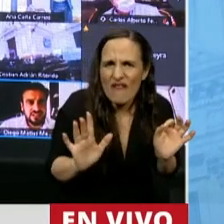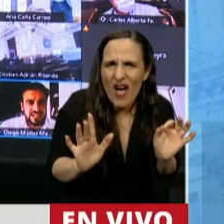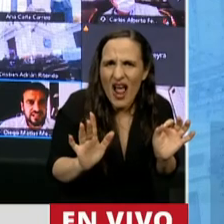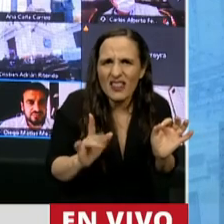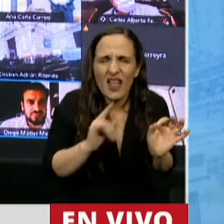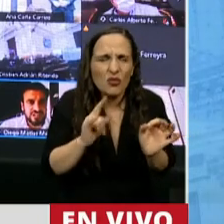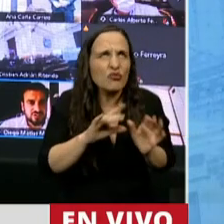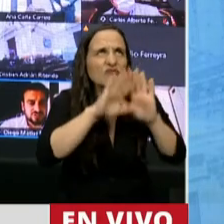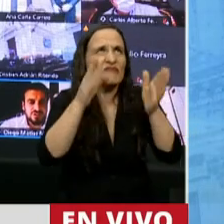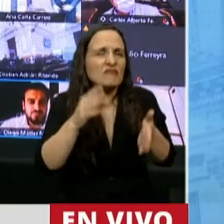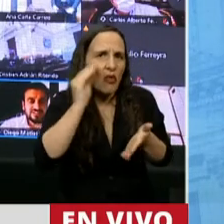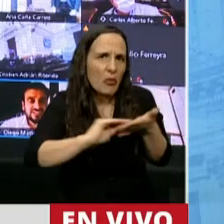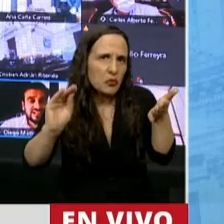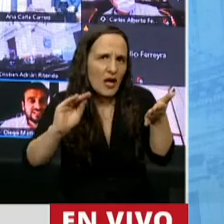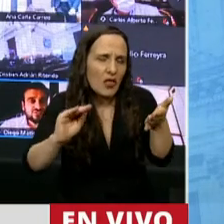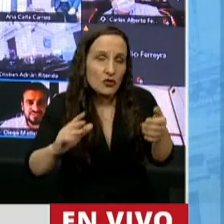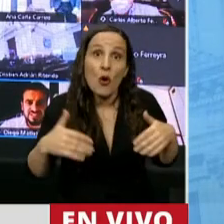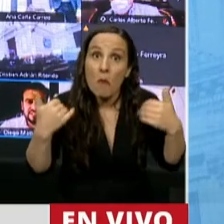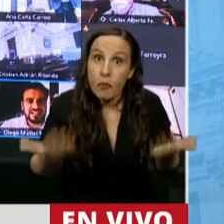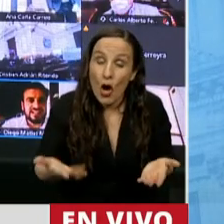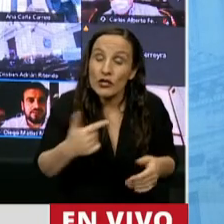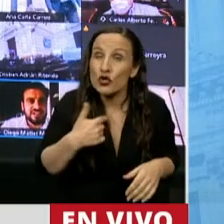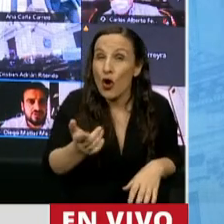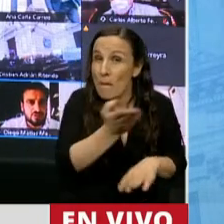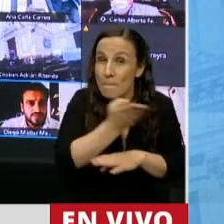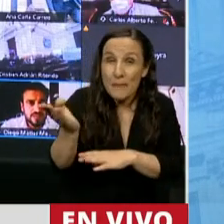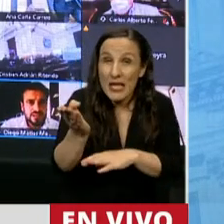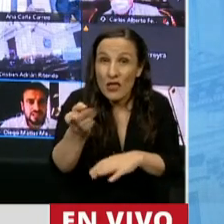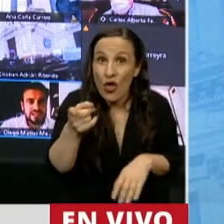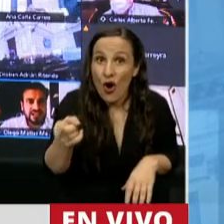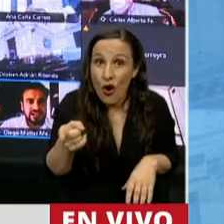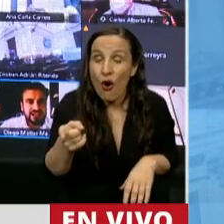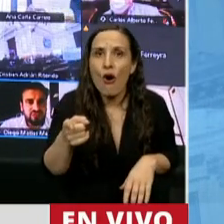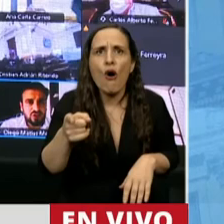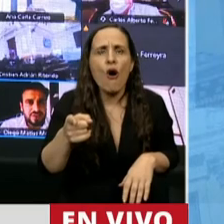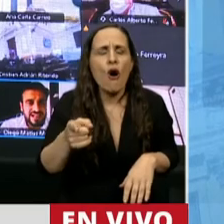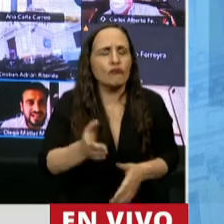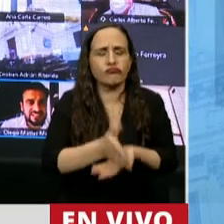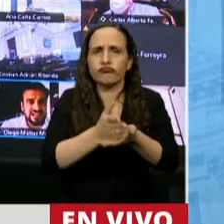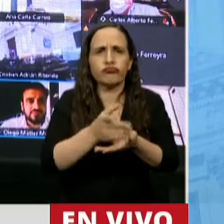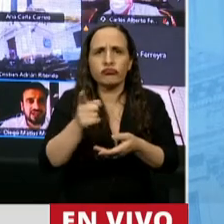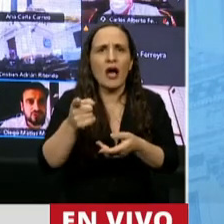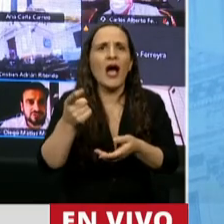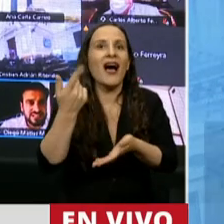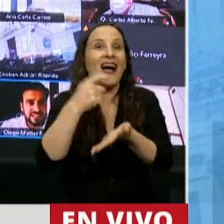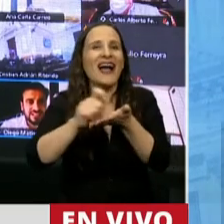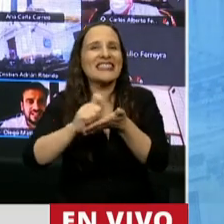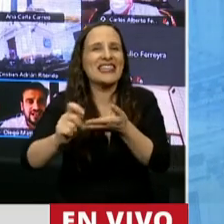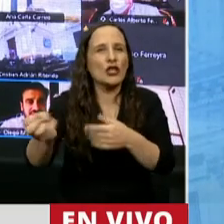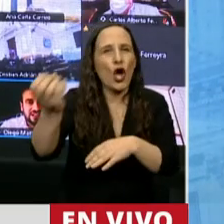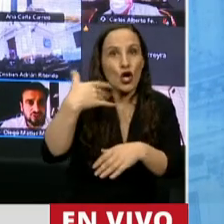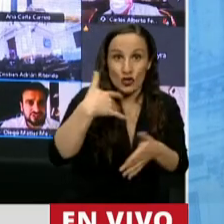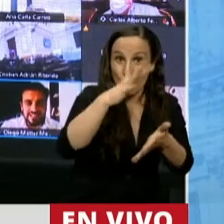Cámara de Diputados. Por esa razón, Presidente, que le pido que de forma escrita me conteste la